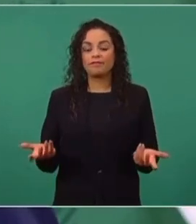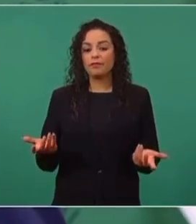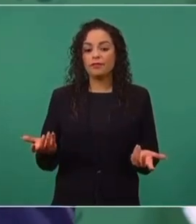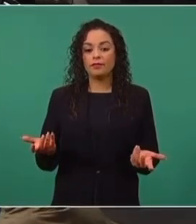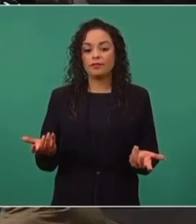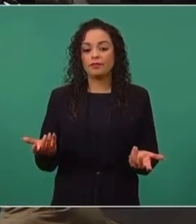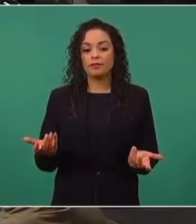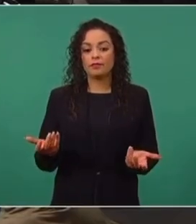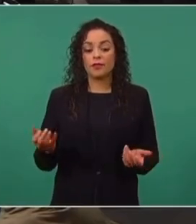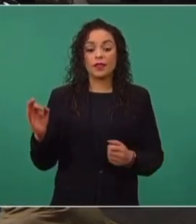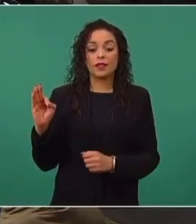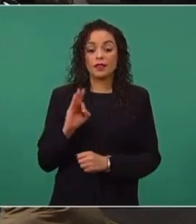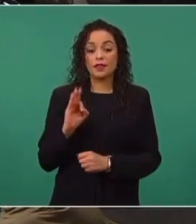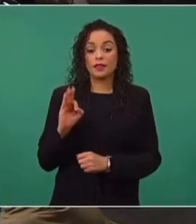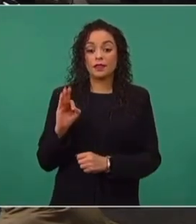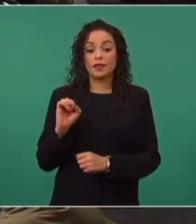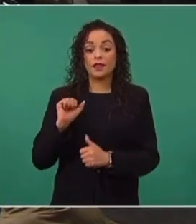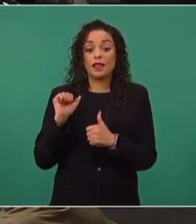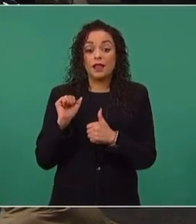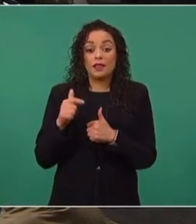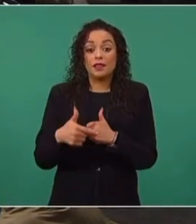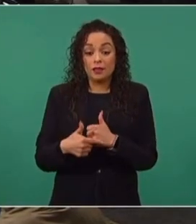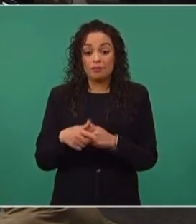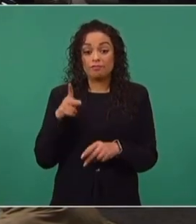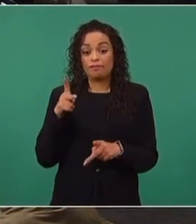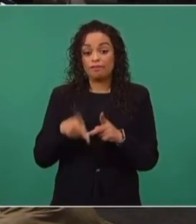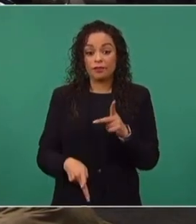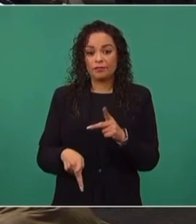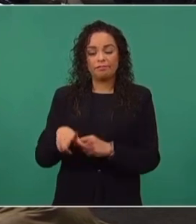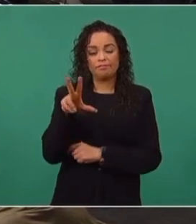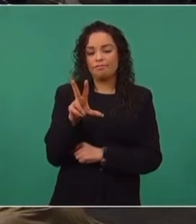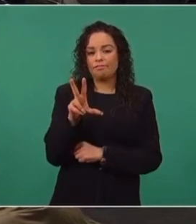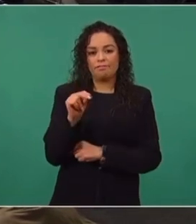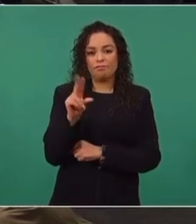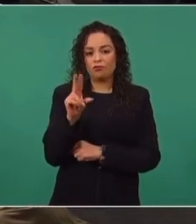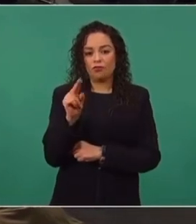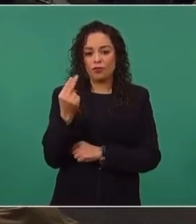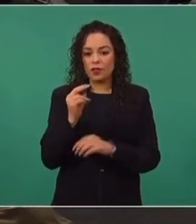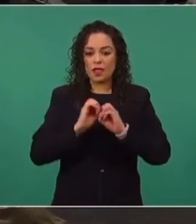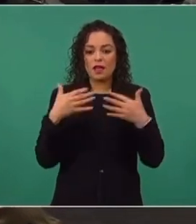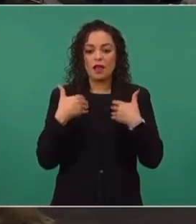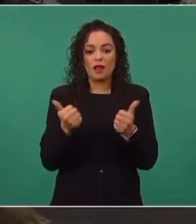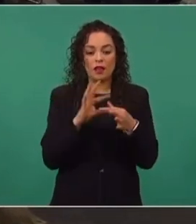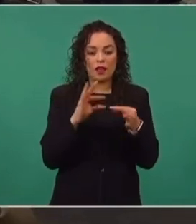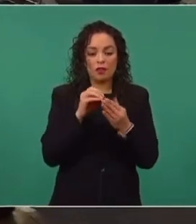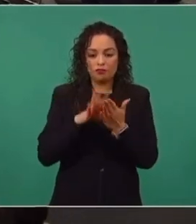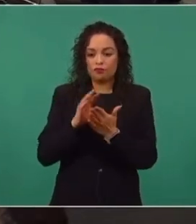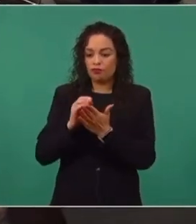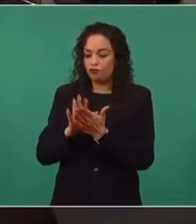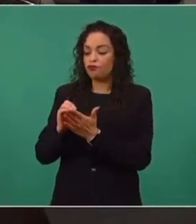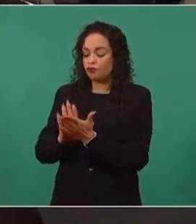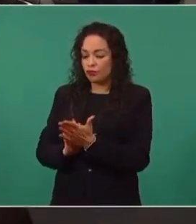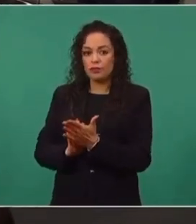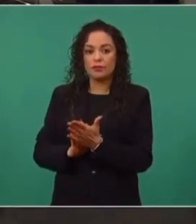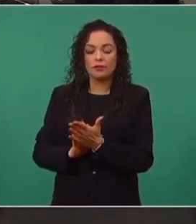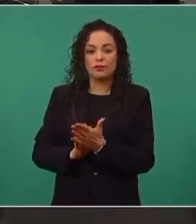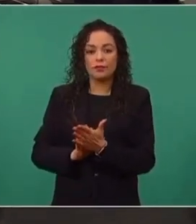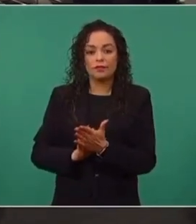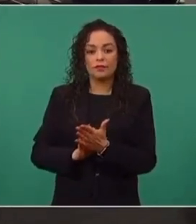puerta abierta y que se